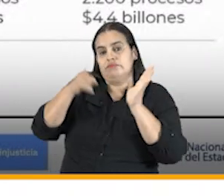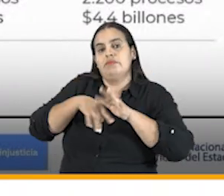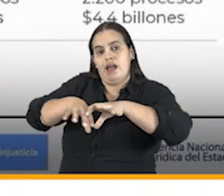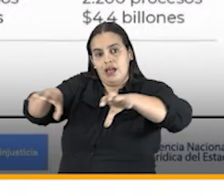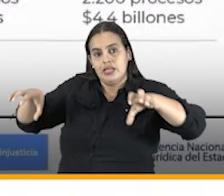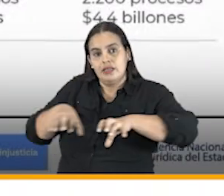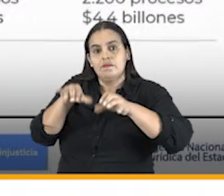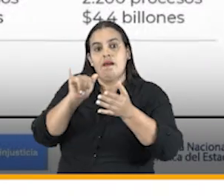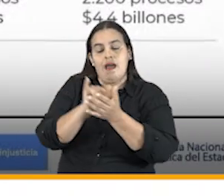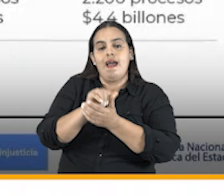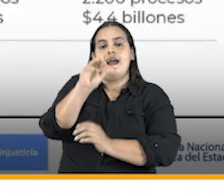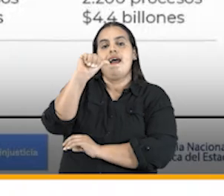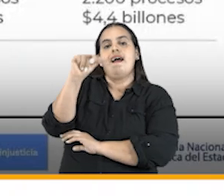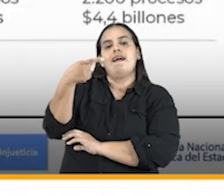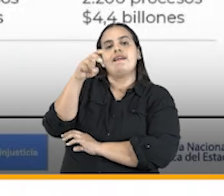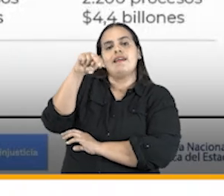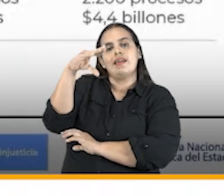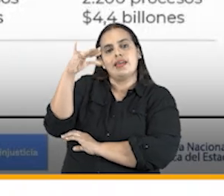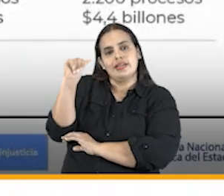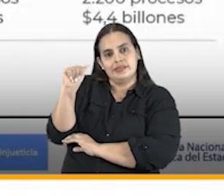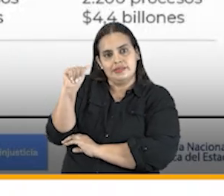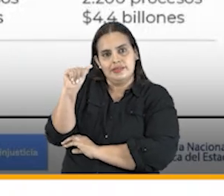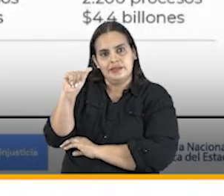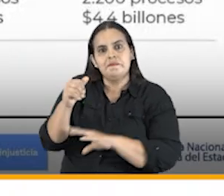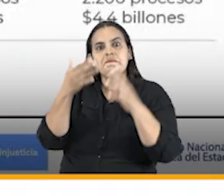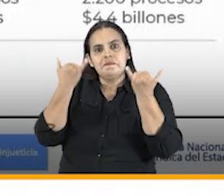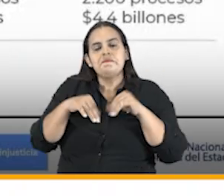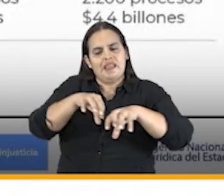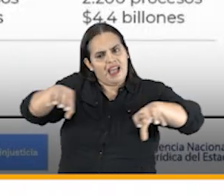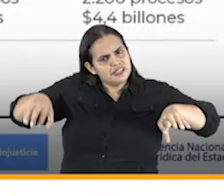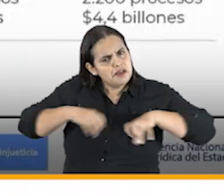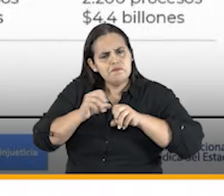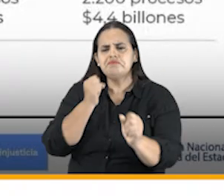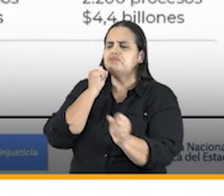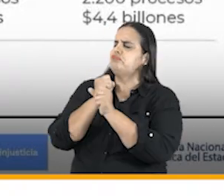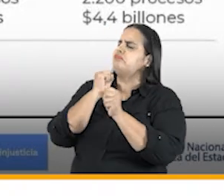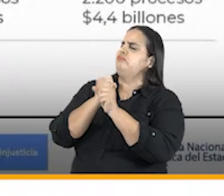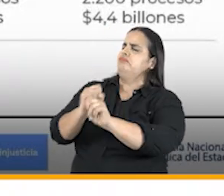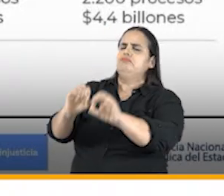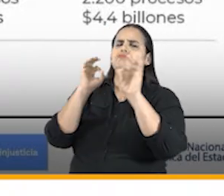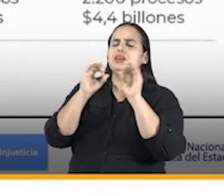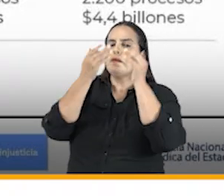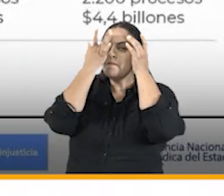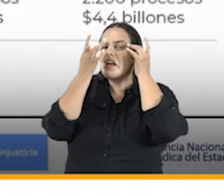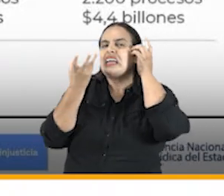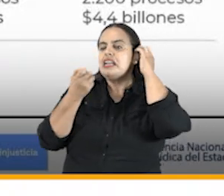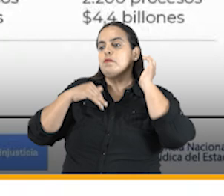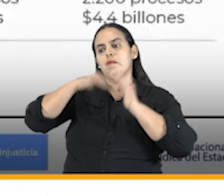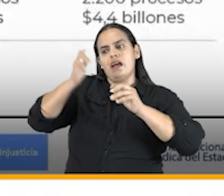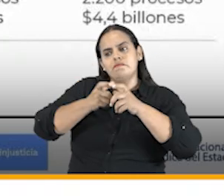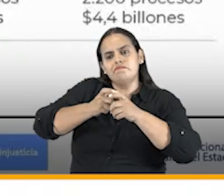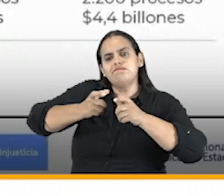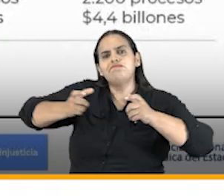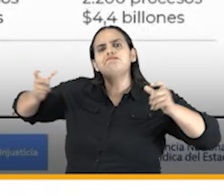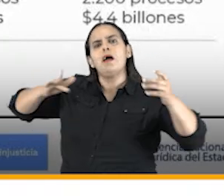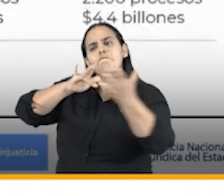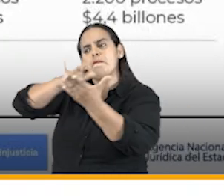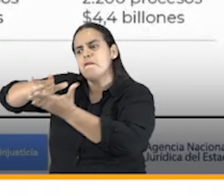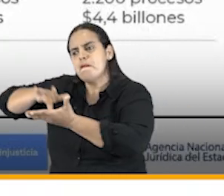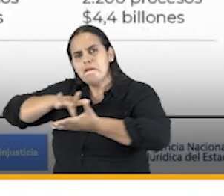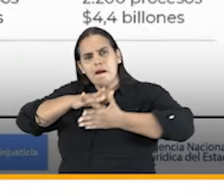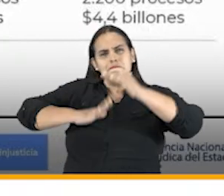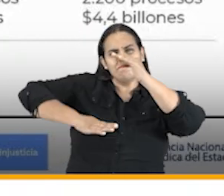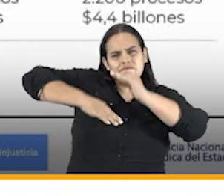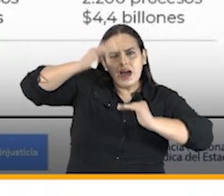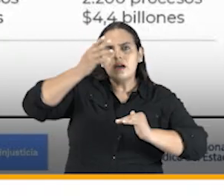ha hecho una labor por aumentar la participación directa en casos que, como lo